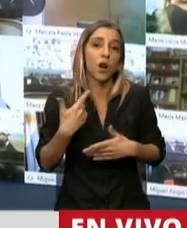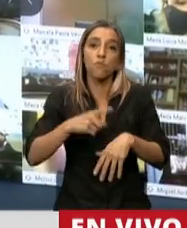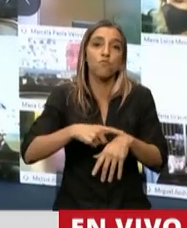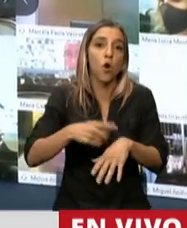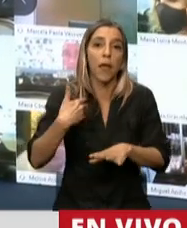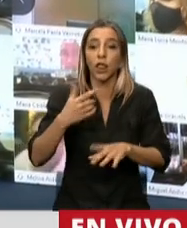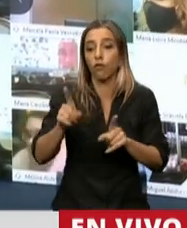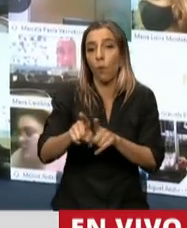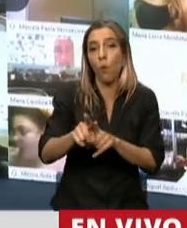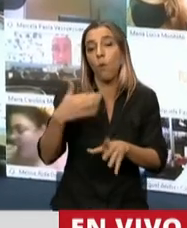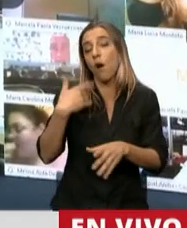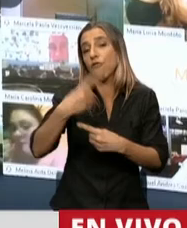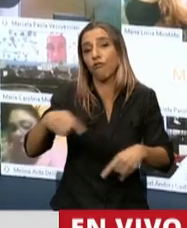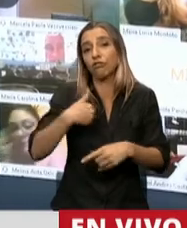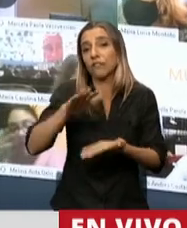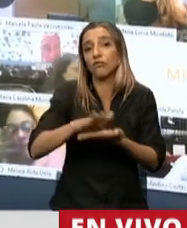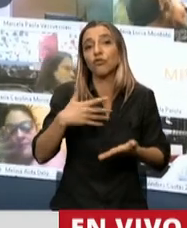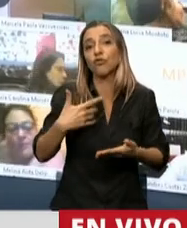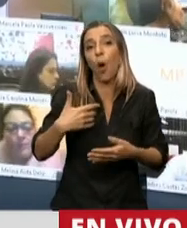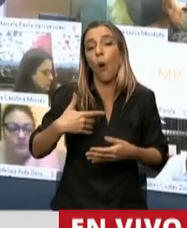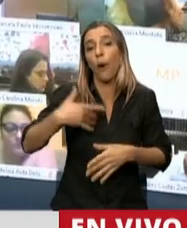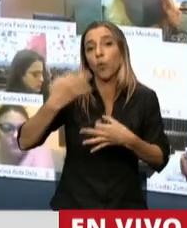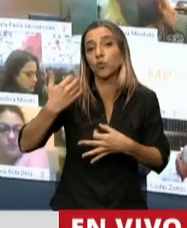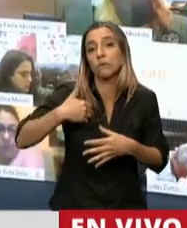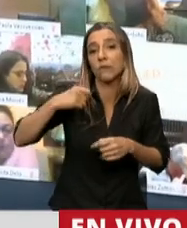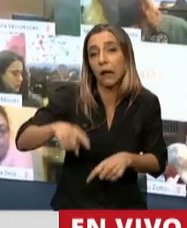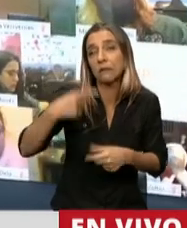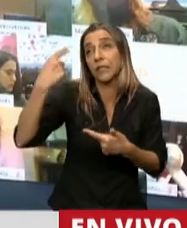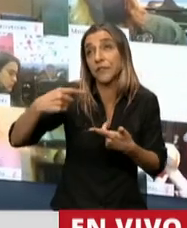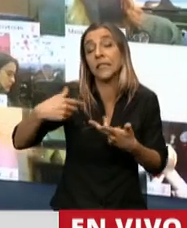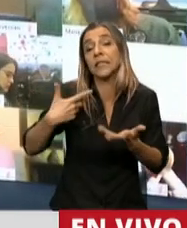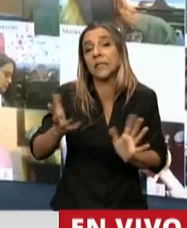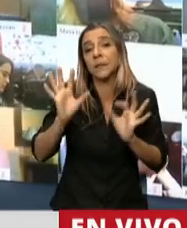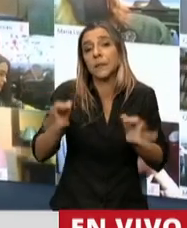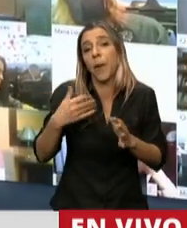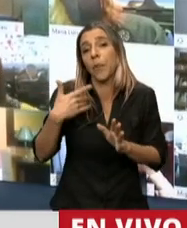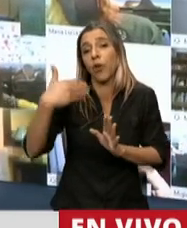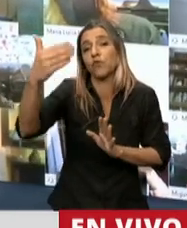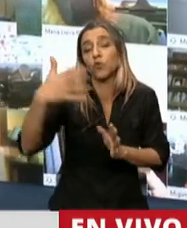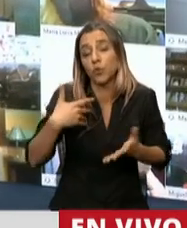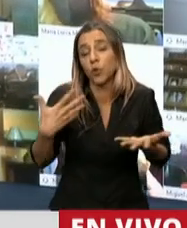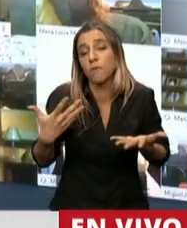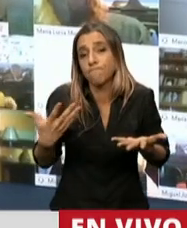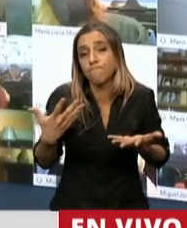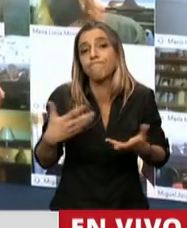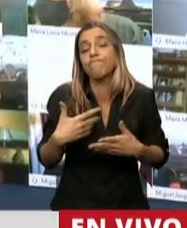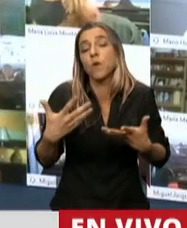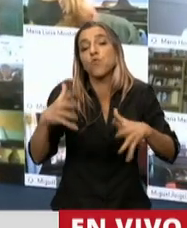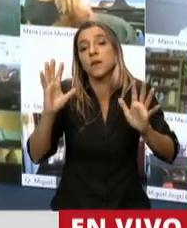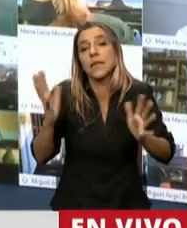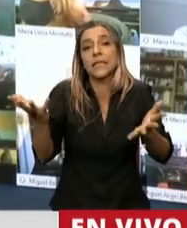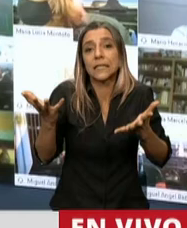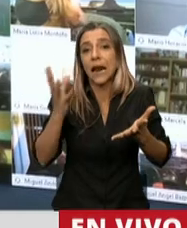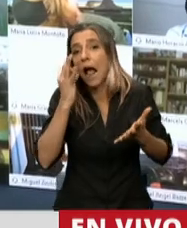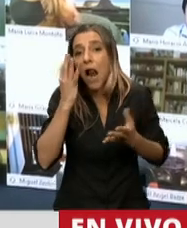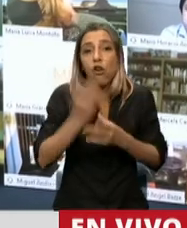jurisdicción van a ser insalvables en los próximos años. De manera tal de que no hay manera de tener vacuna si no enfrentamos ese riesgo.